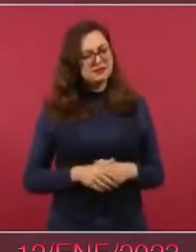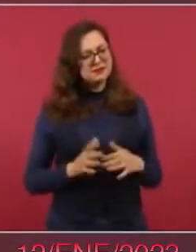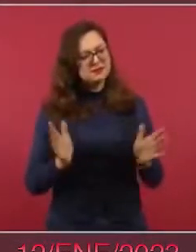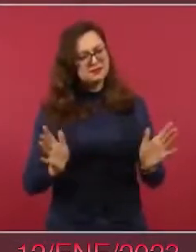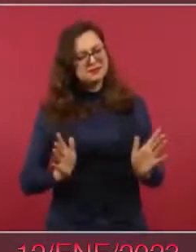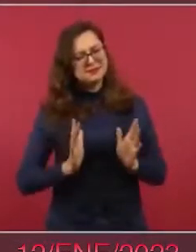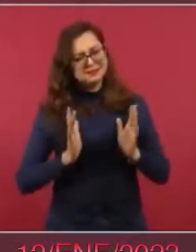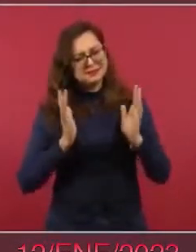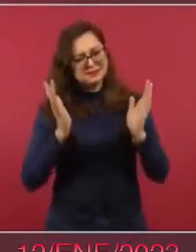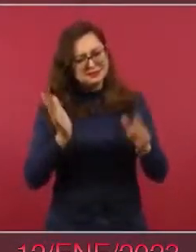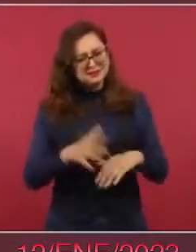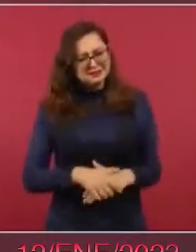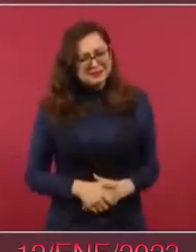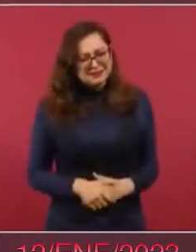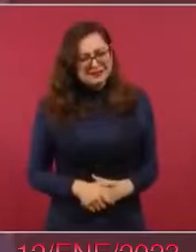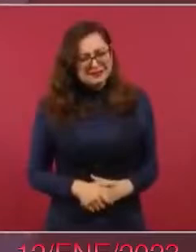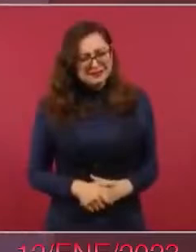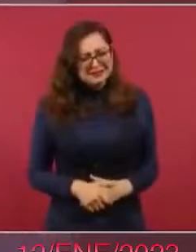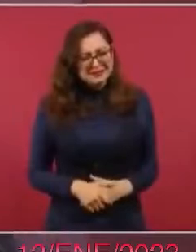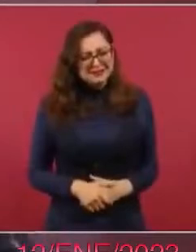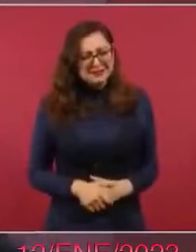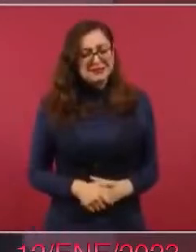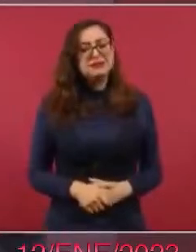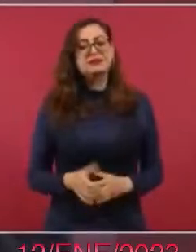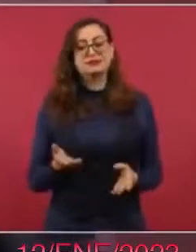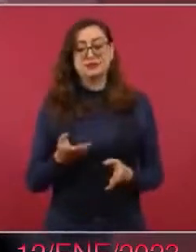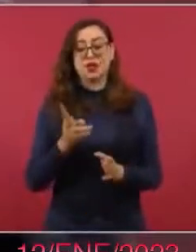que se investigue hasta el 12